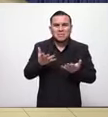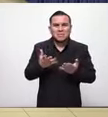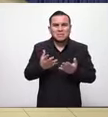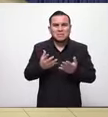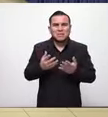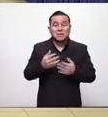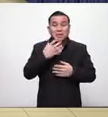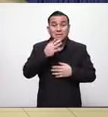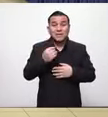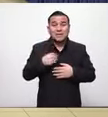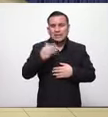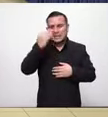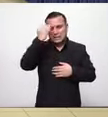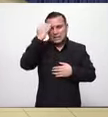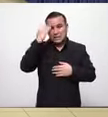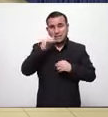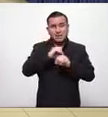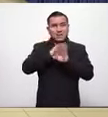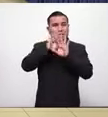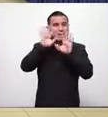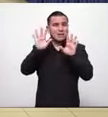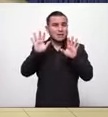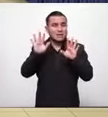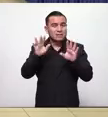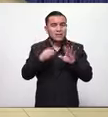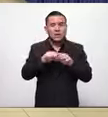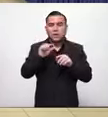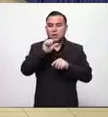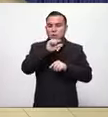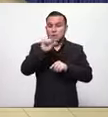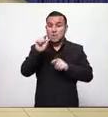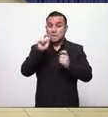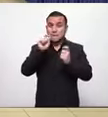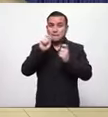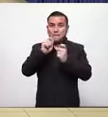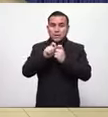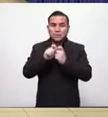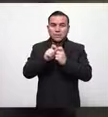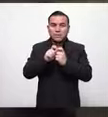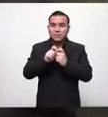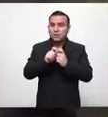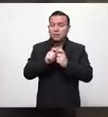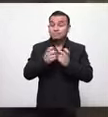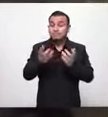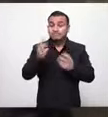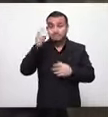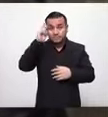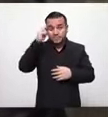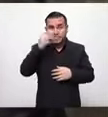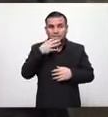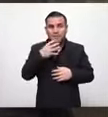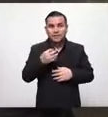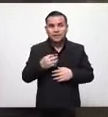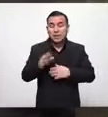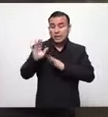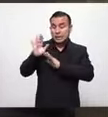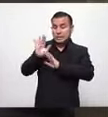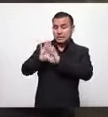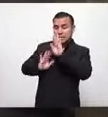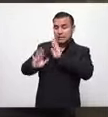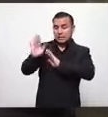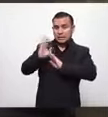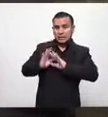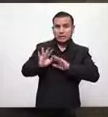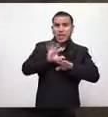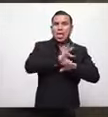y cuando uno sabe algo lo dice con nombre y apellido en el momento pertinente no esperar que la historia nos